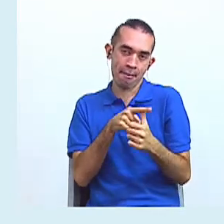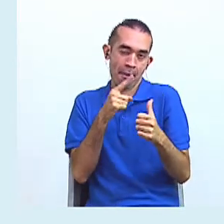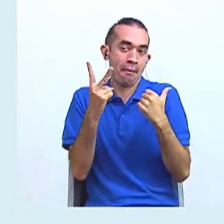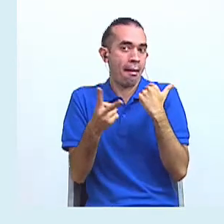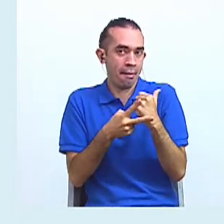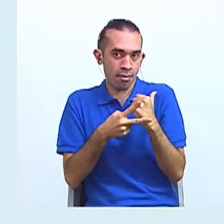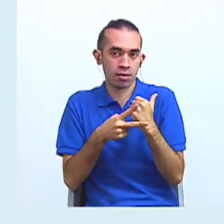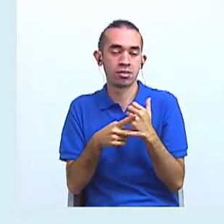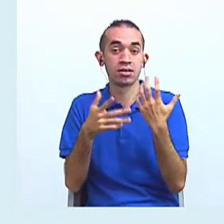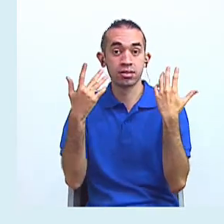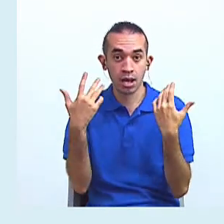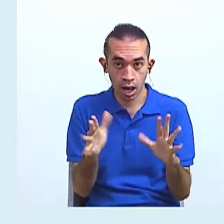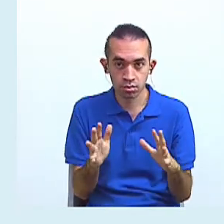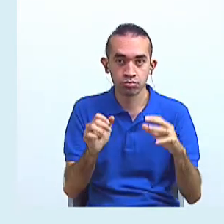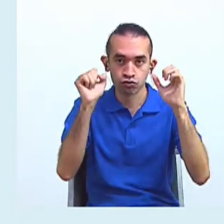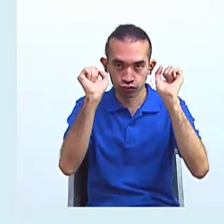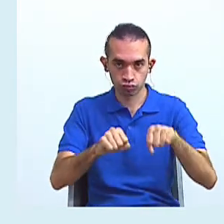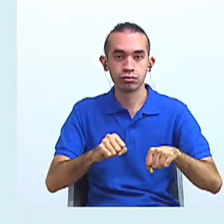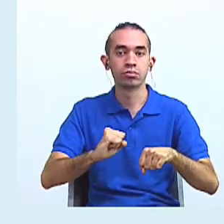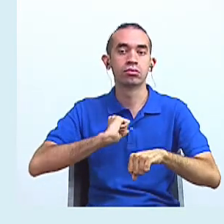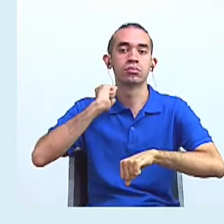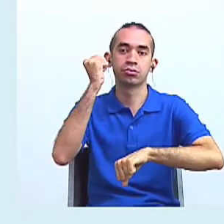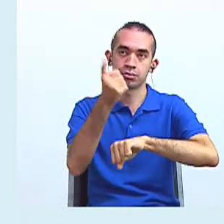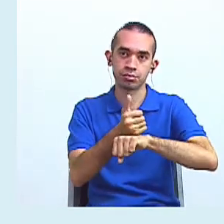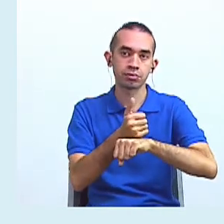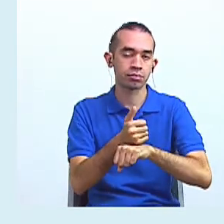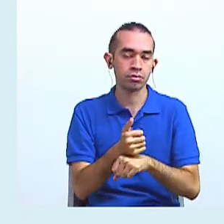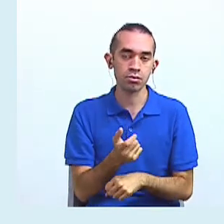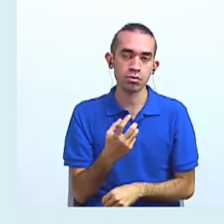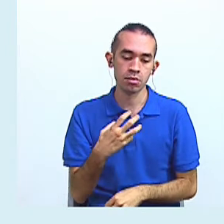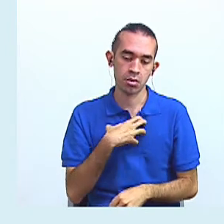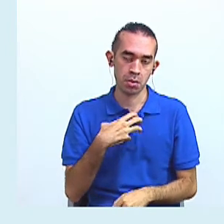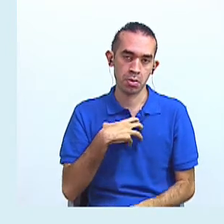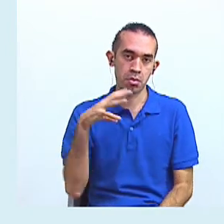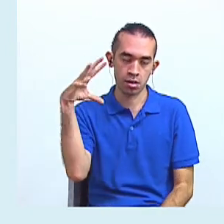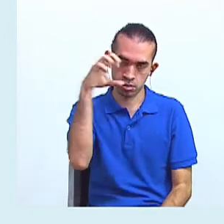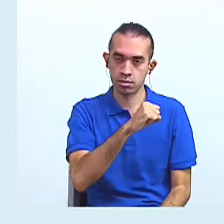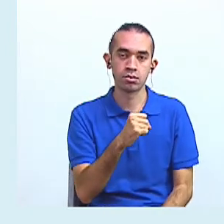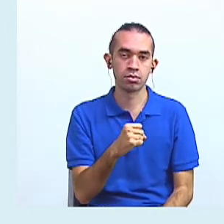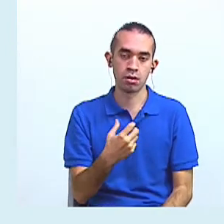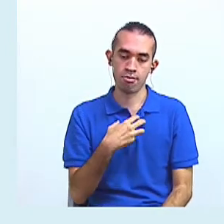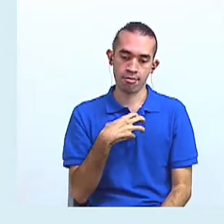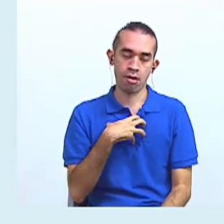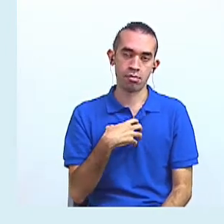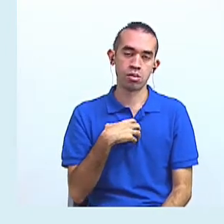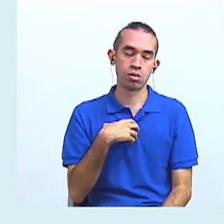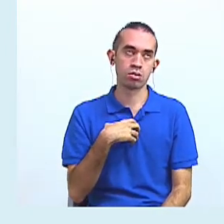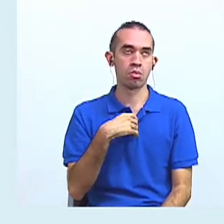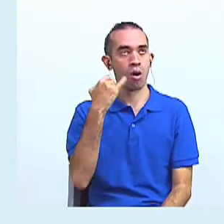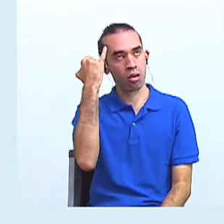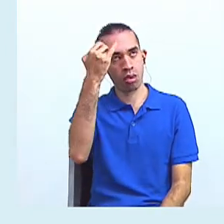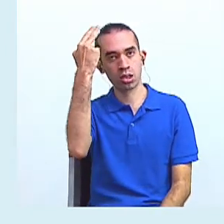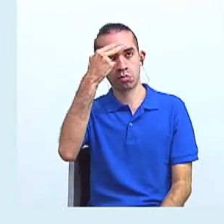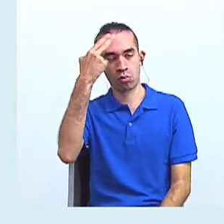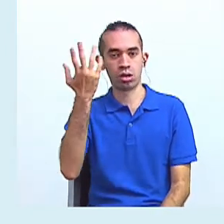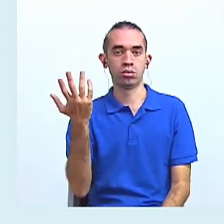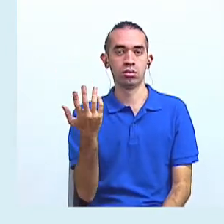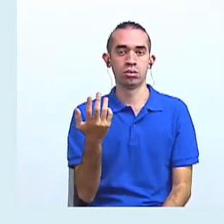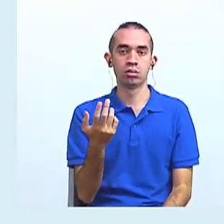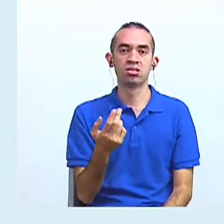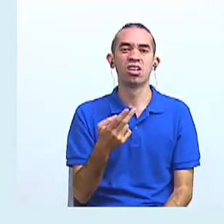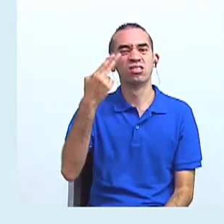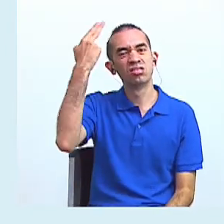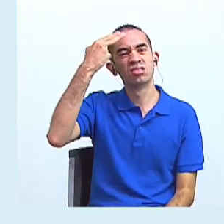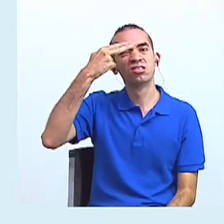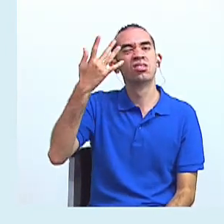partir de ahí, podemos establecer nuestras conjeturas, nuestras hipótesis. Claro, una